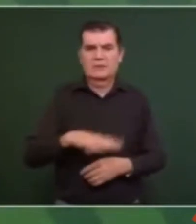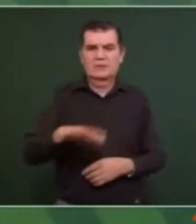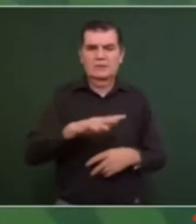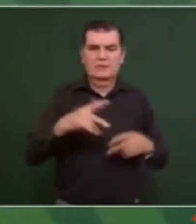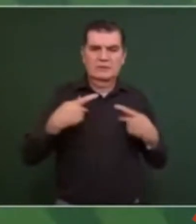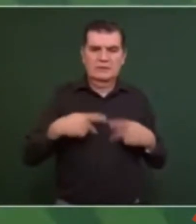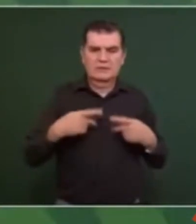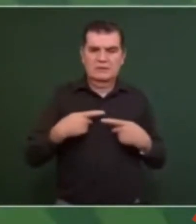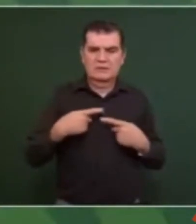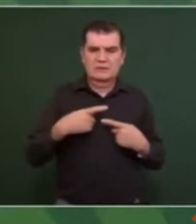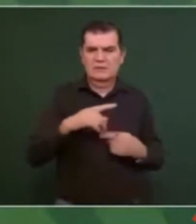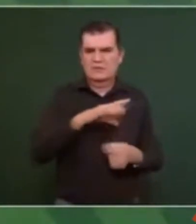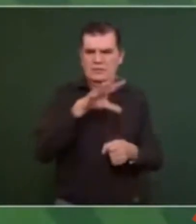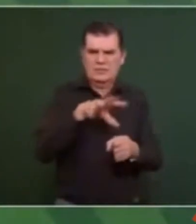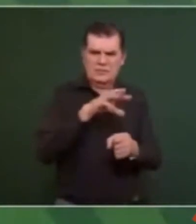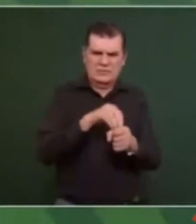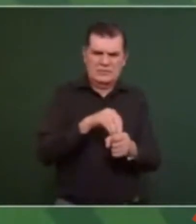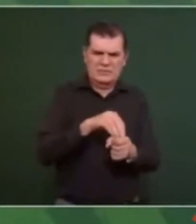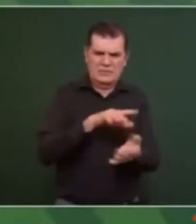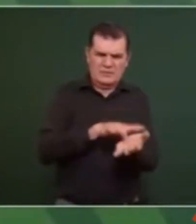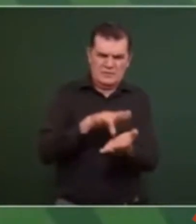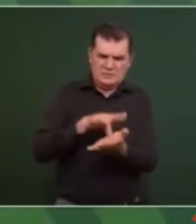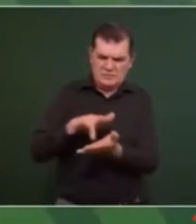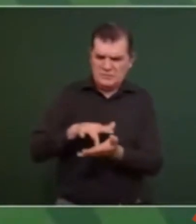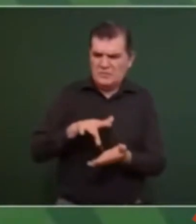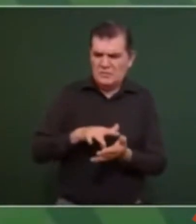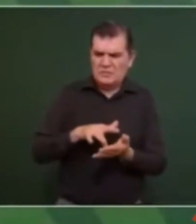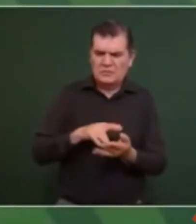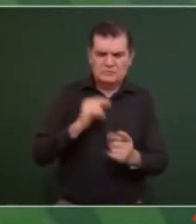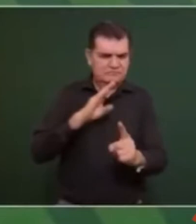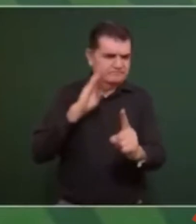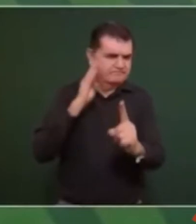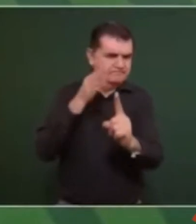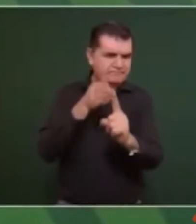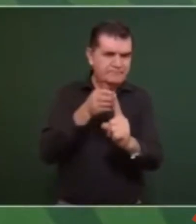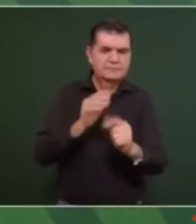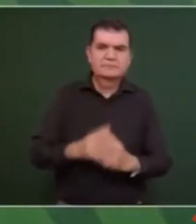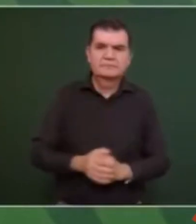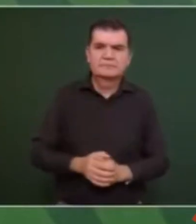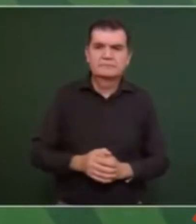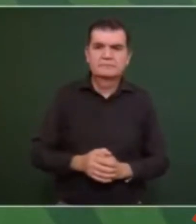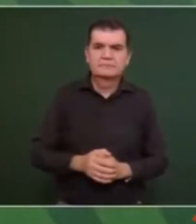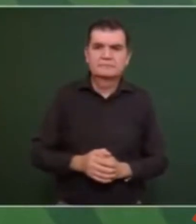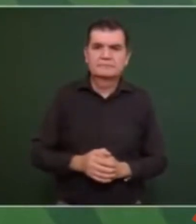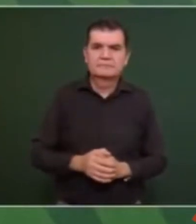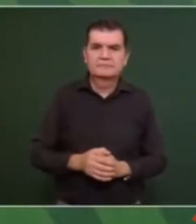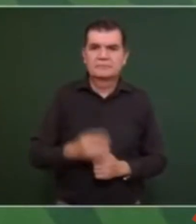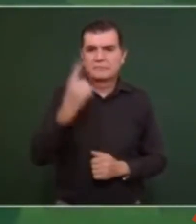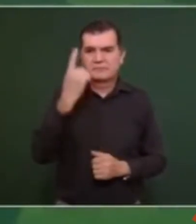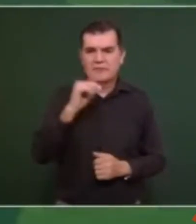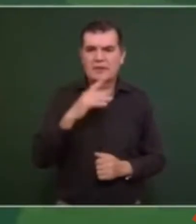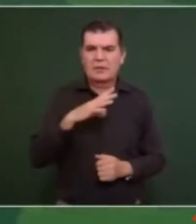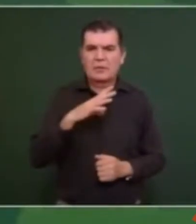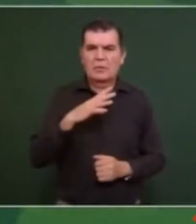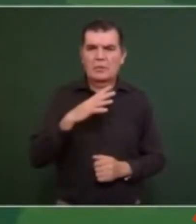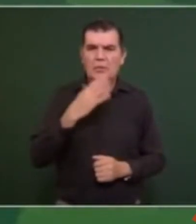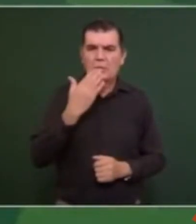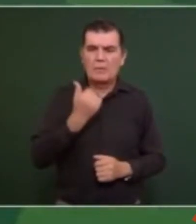todos los apoyos se entregan de manera directa para que no haya moche,